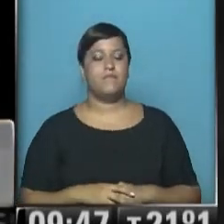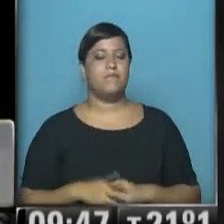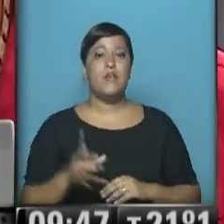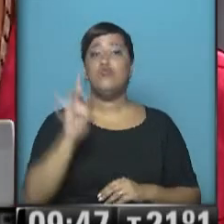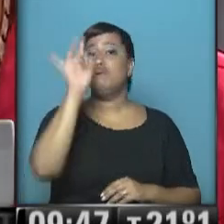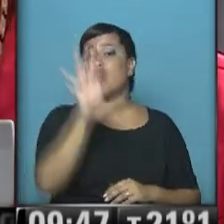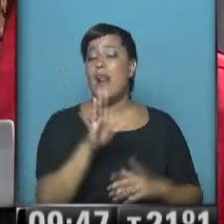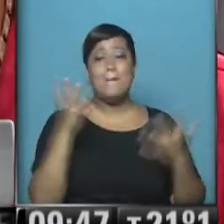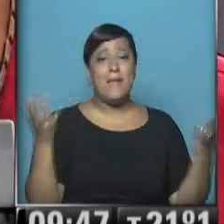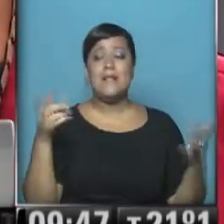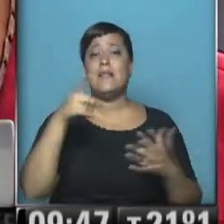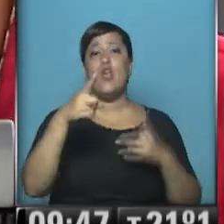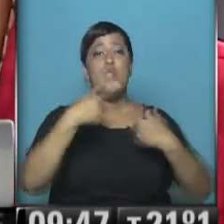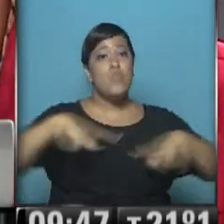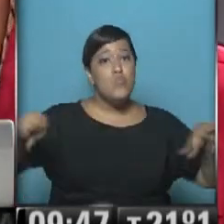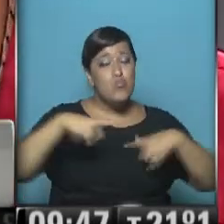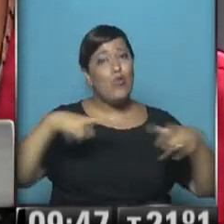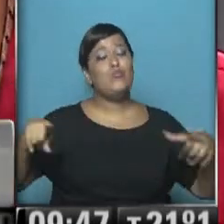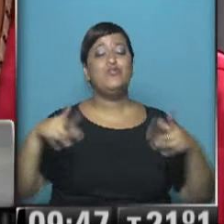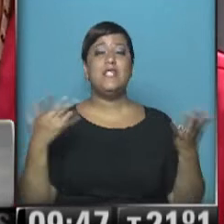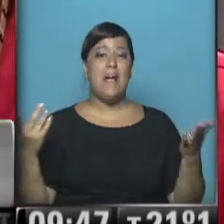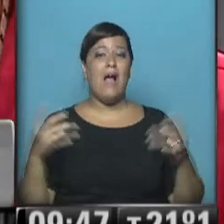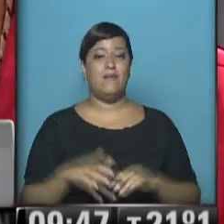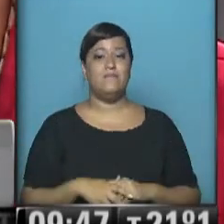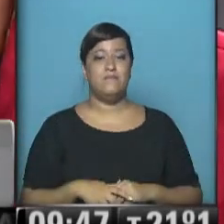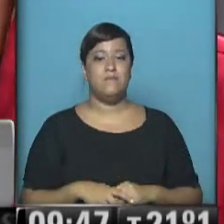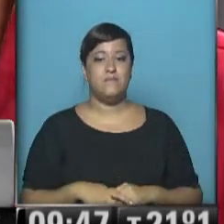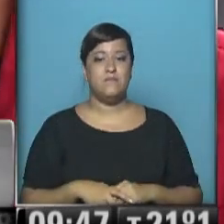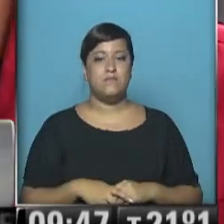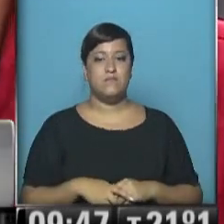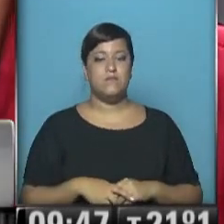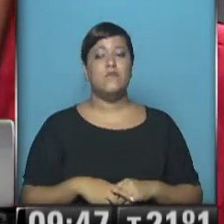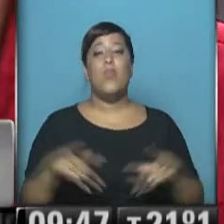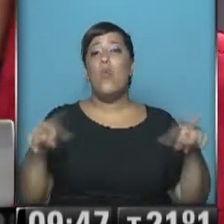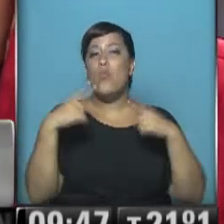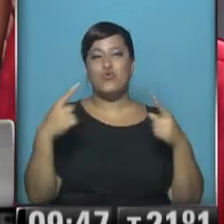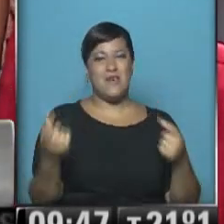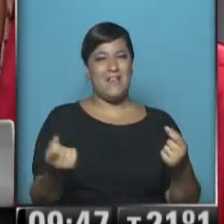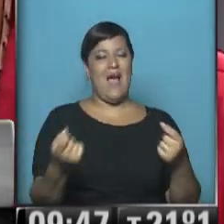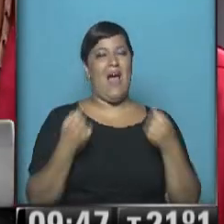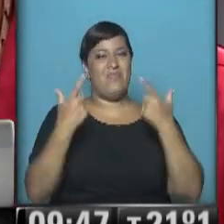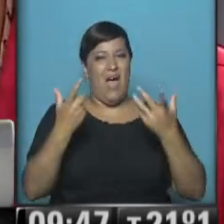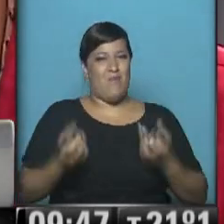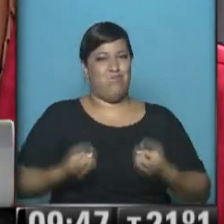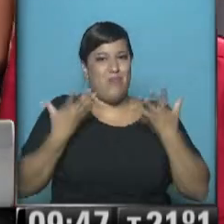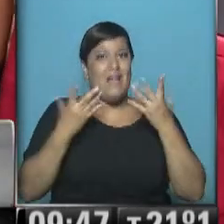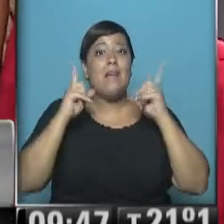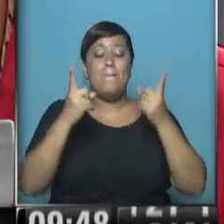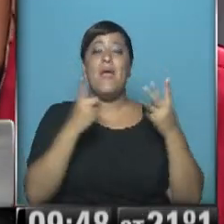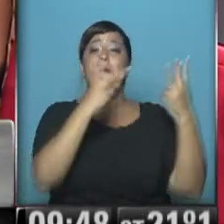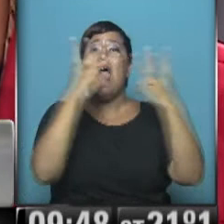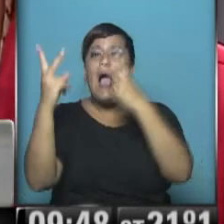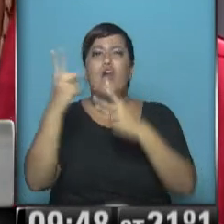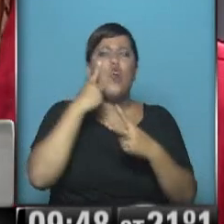Simplemente la música es la excusa para expresarnos y también para viajar y conocer otras